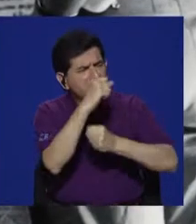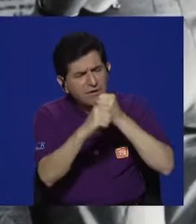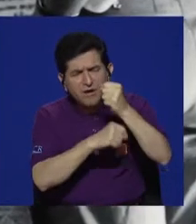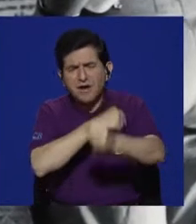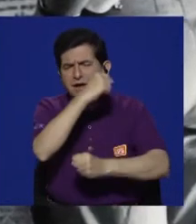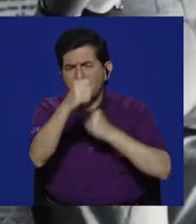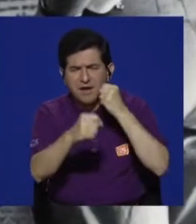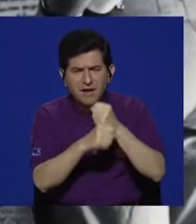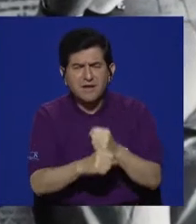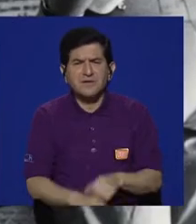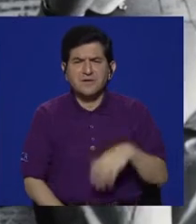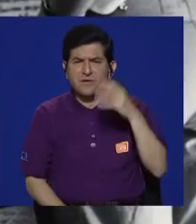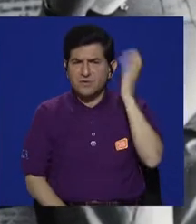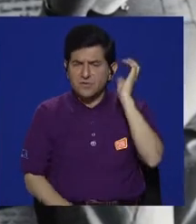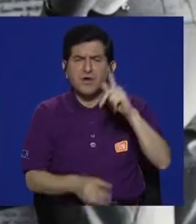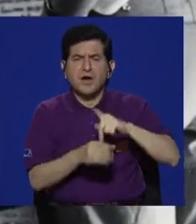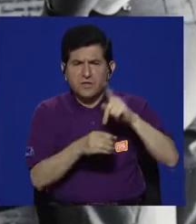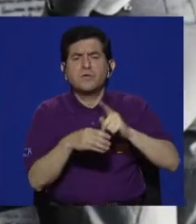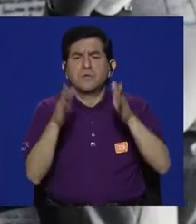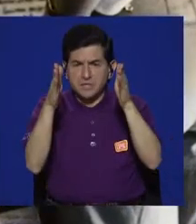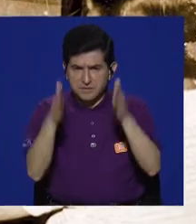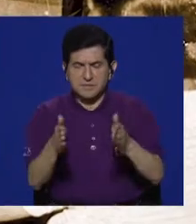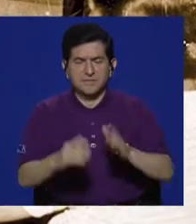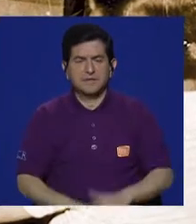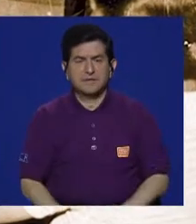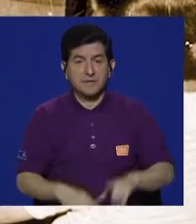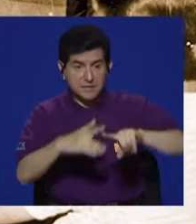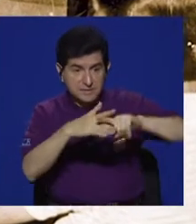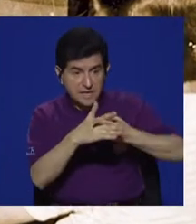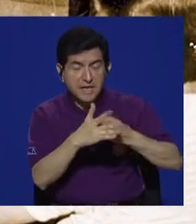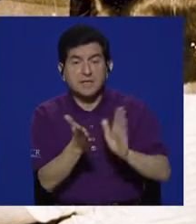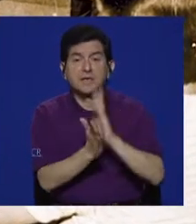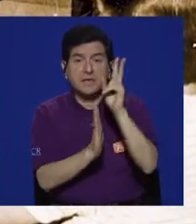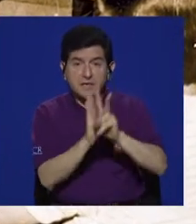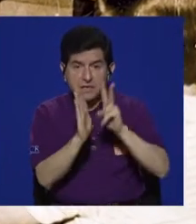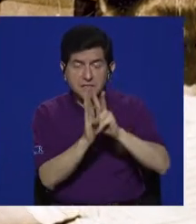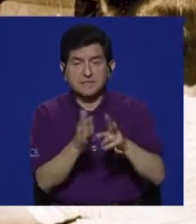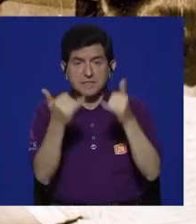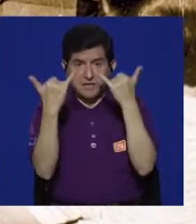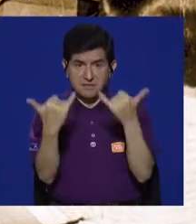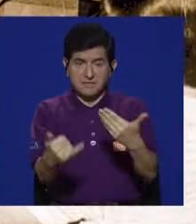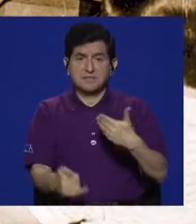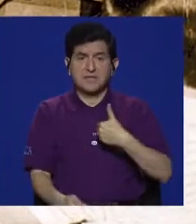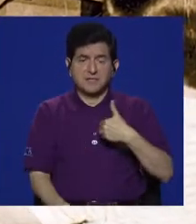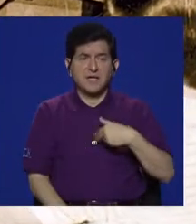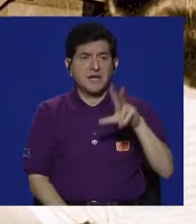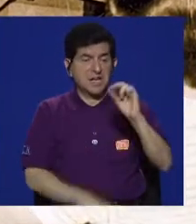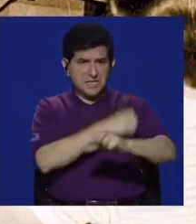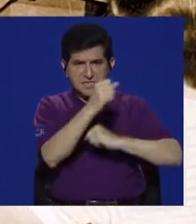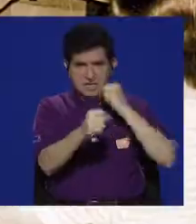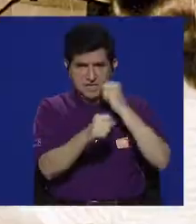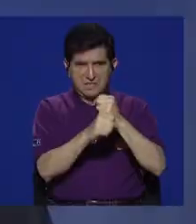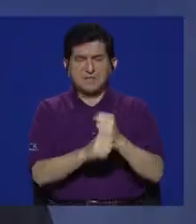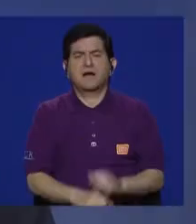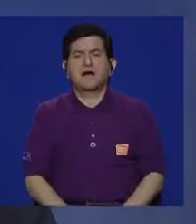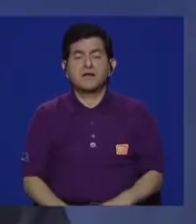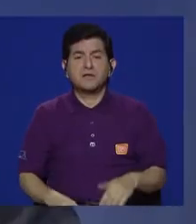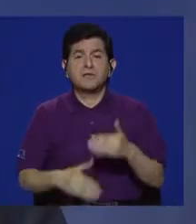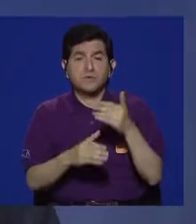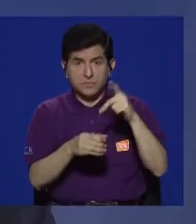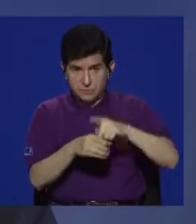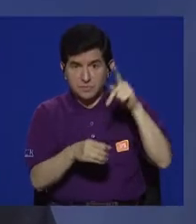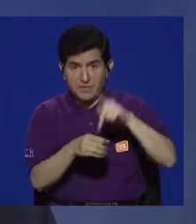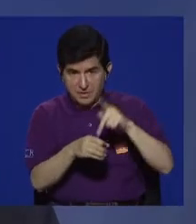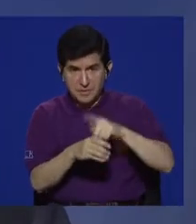muchos años siendo una emisora de radio participativa. Cuando iniciamos el documental, la radio ya llevaba como 30 años al aire